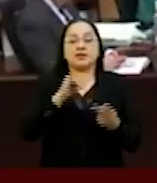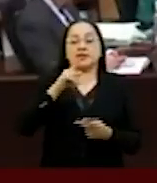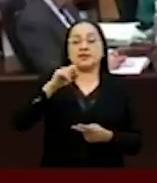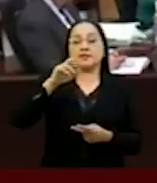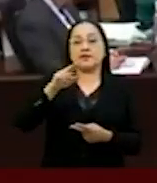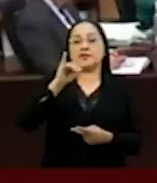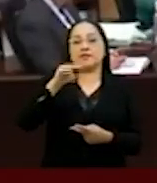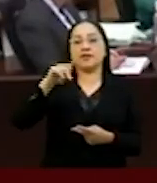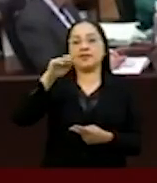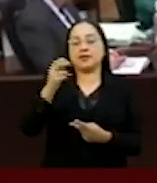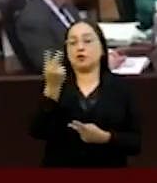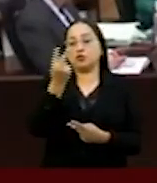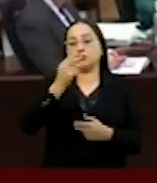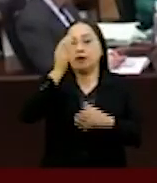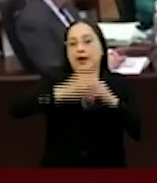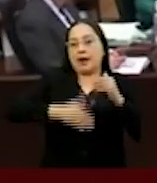Infante González.